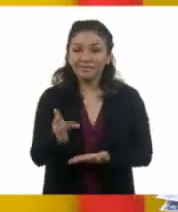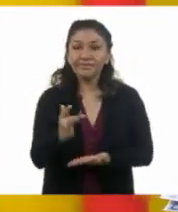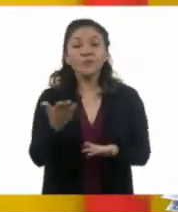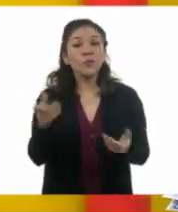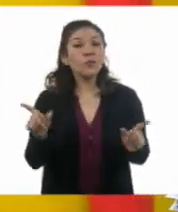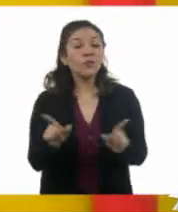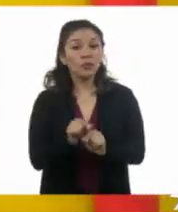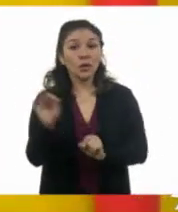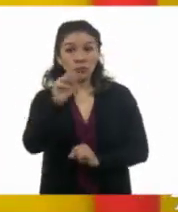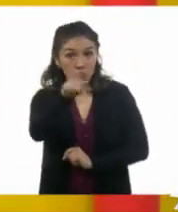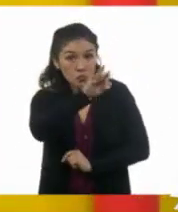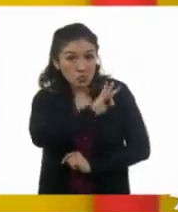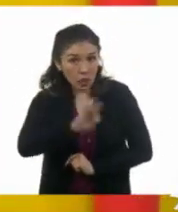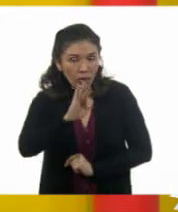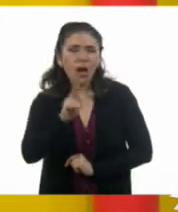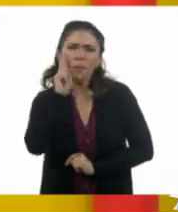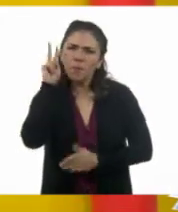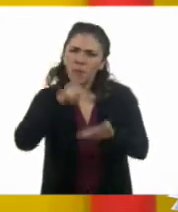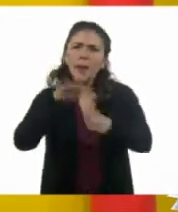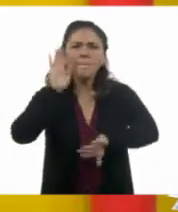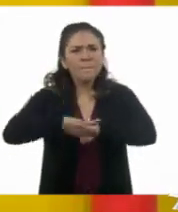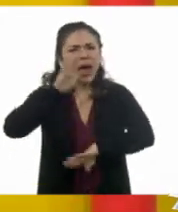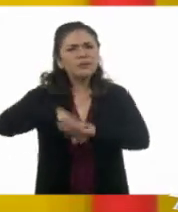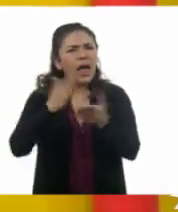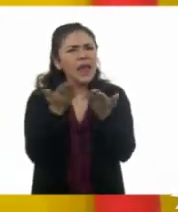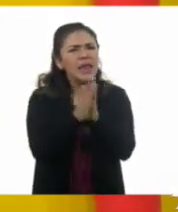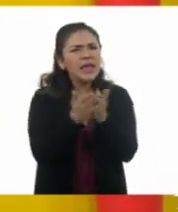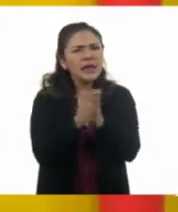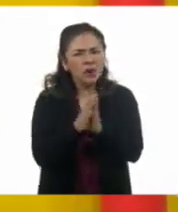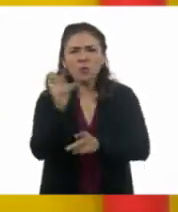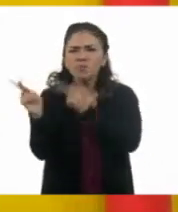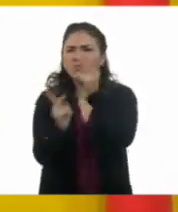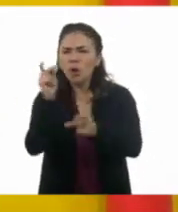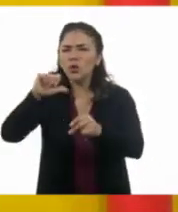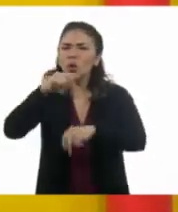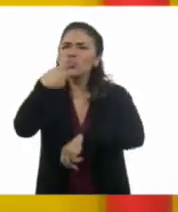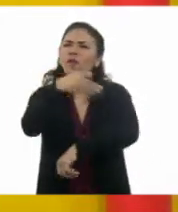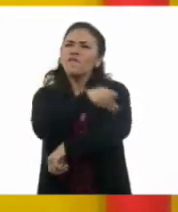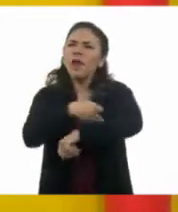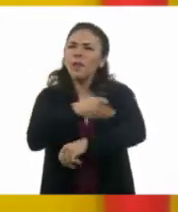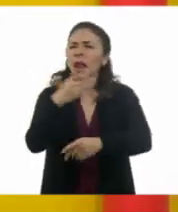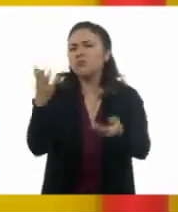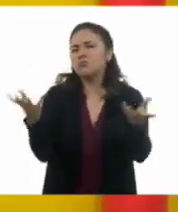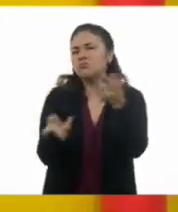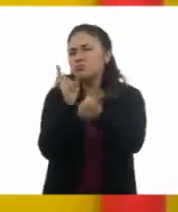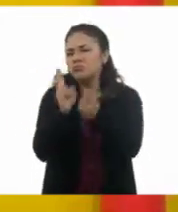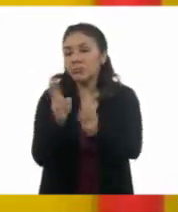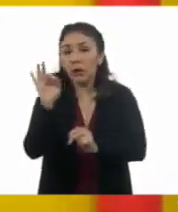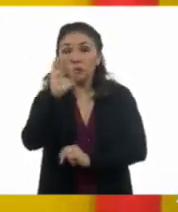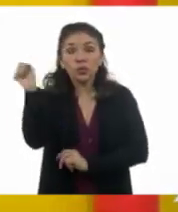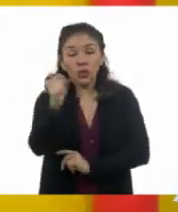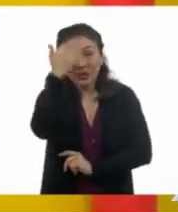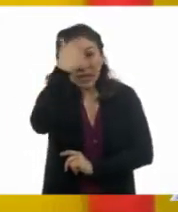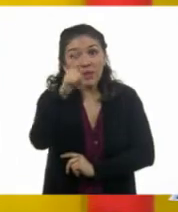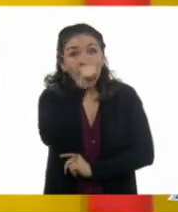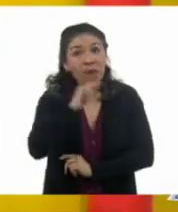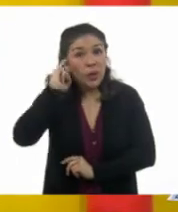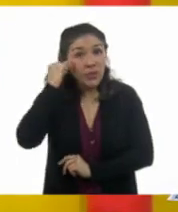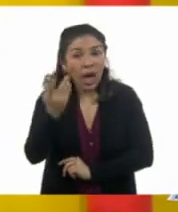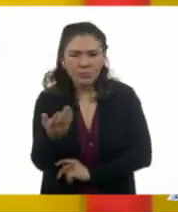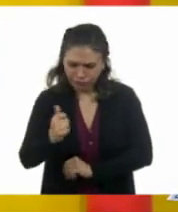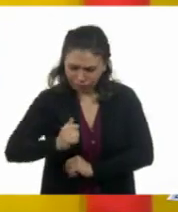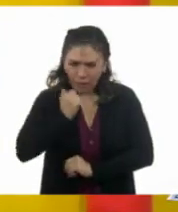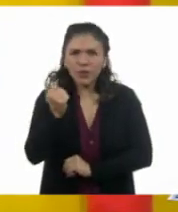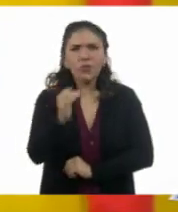Y bueno, si te es posible, consulta otros libros y comenta el tema de hoy con tu familia. Si tienes la fortuna de hablar una lengua indígena,